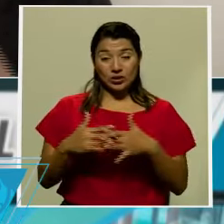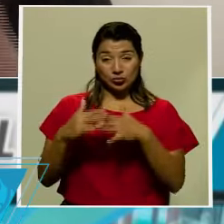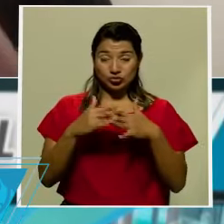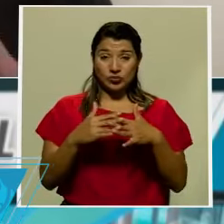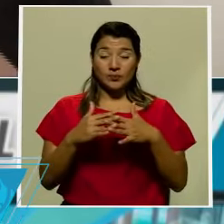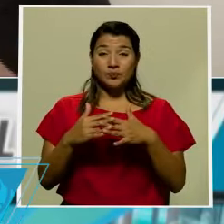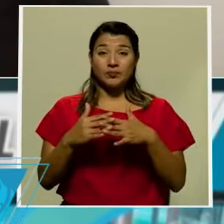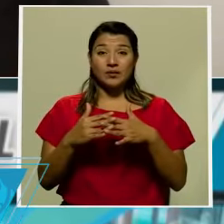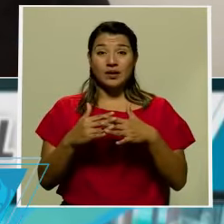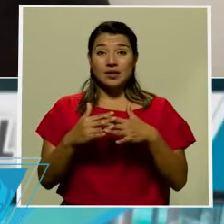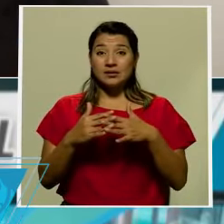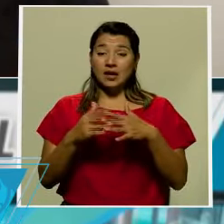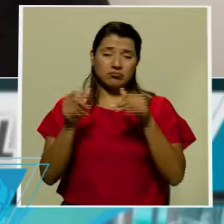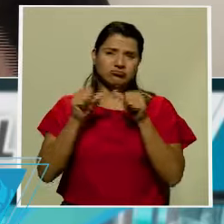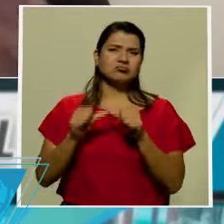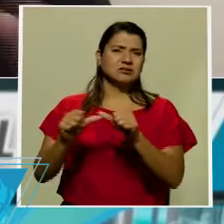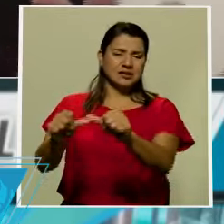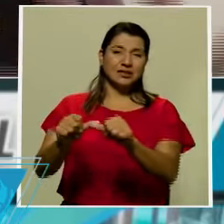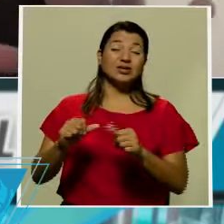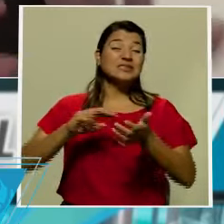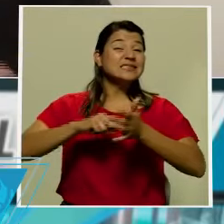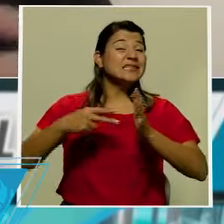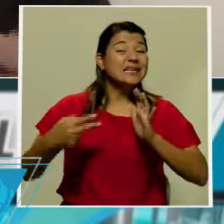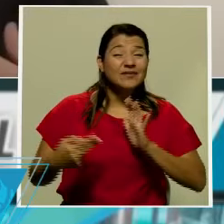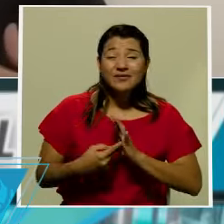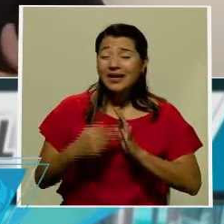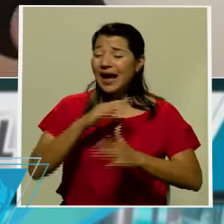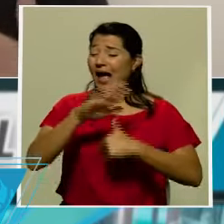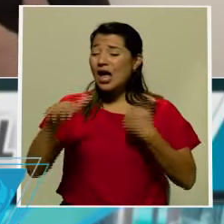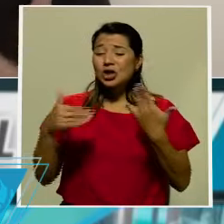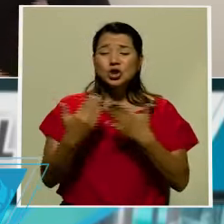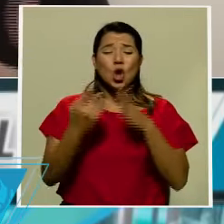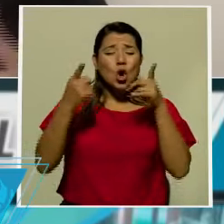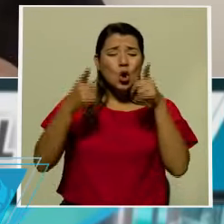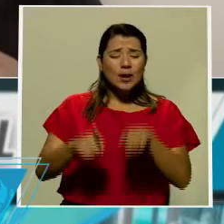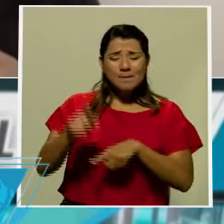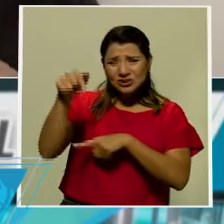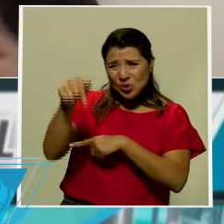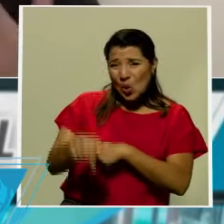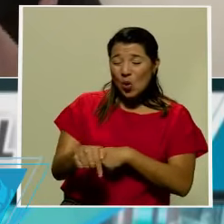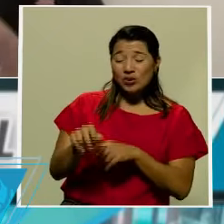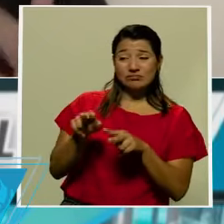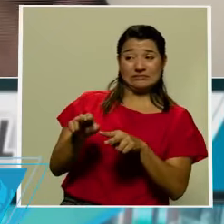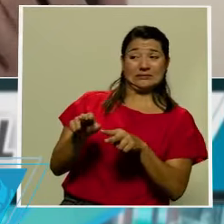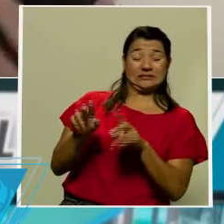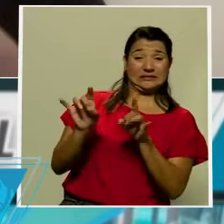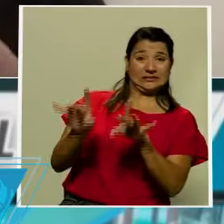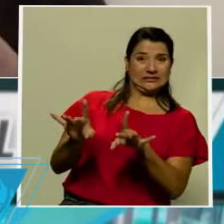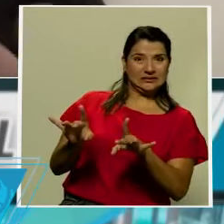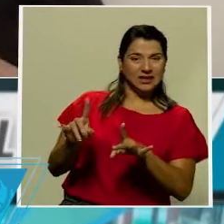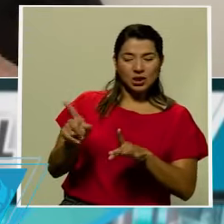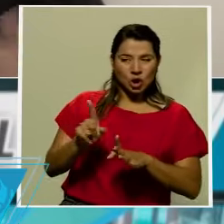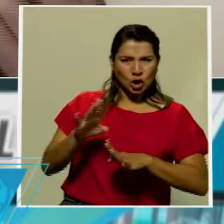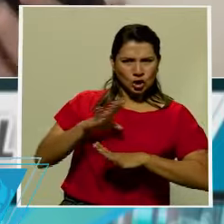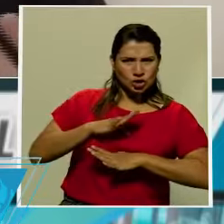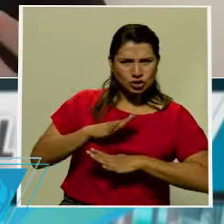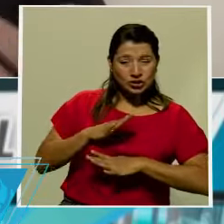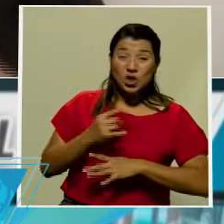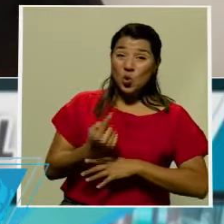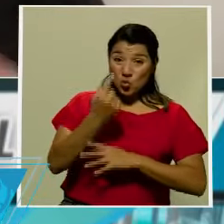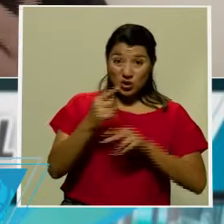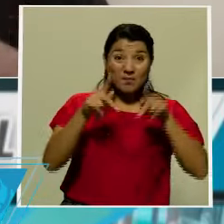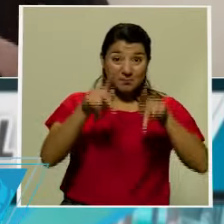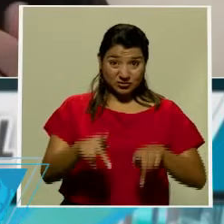de manera ininterrumpida. decir, todo lo que sucedió hoy, a pesar de que es muy grotesco y a pesar de que es desagrable y a pesar de que hay una persona